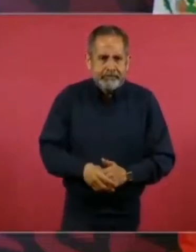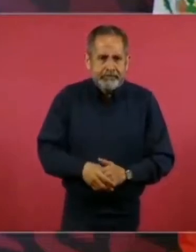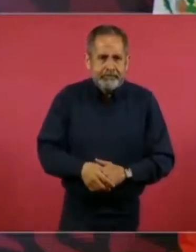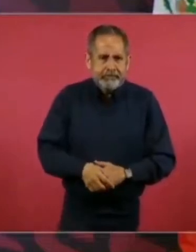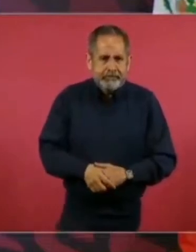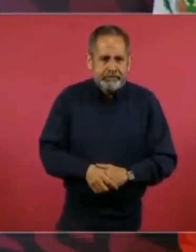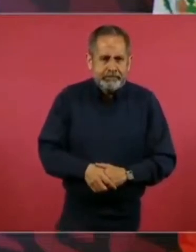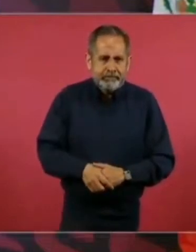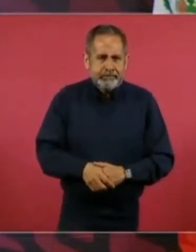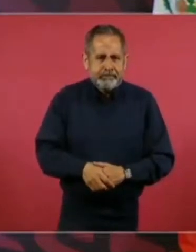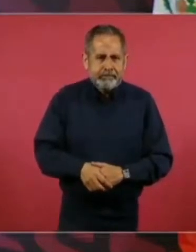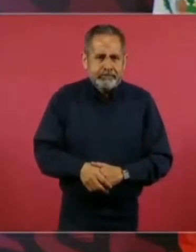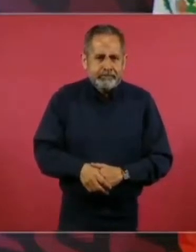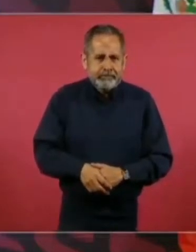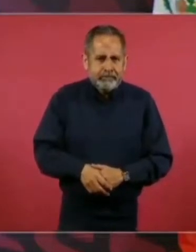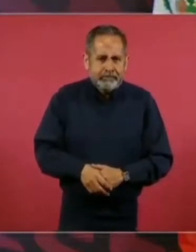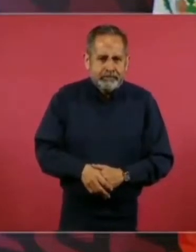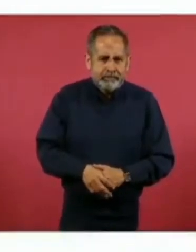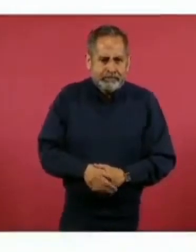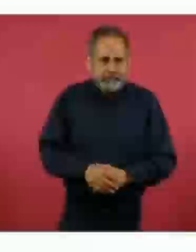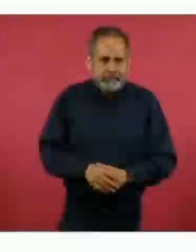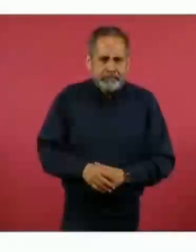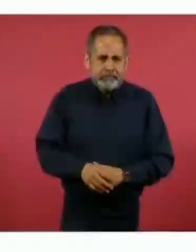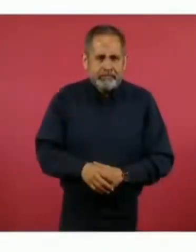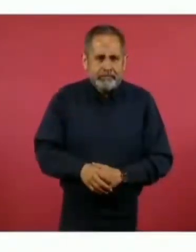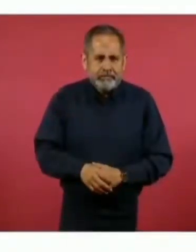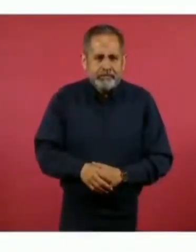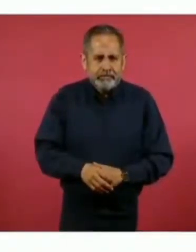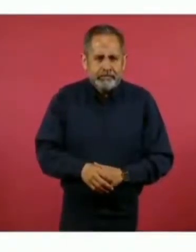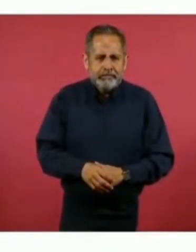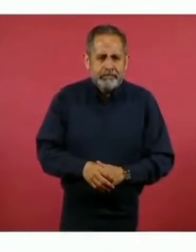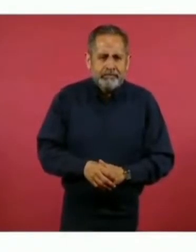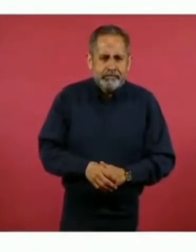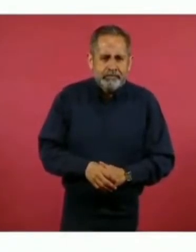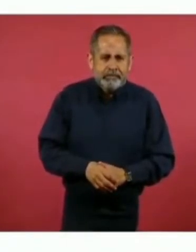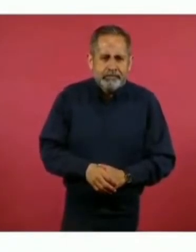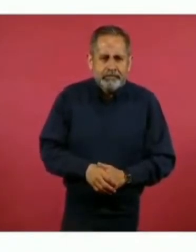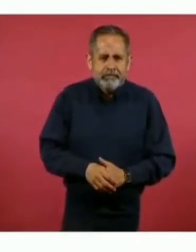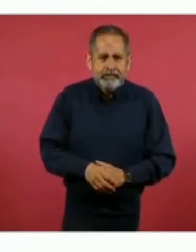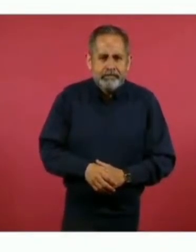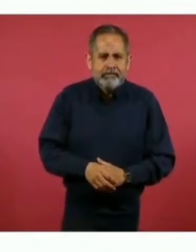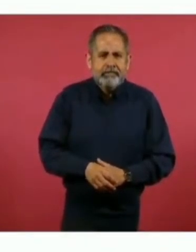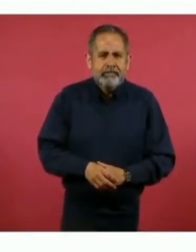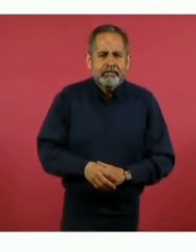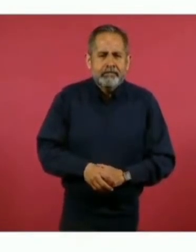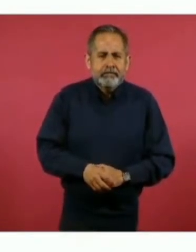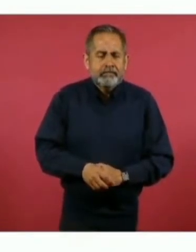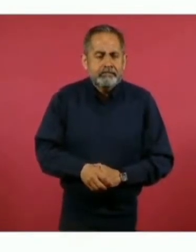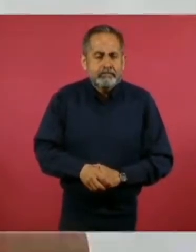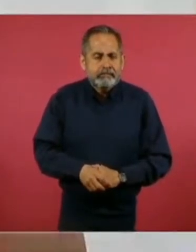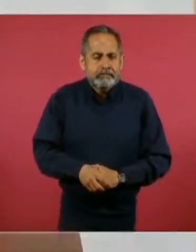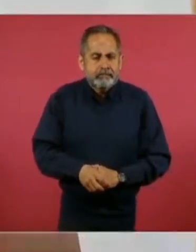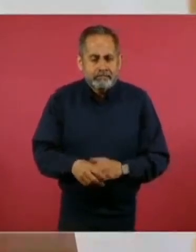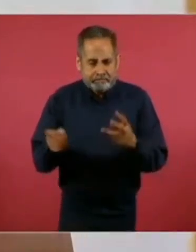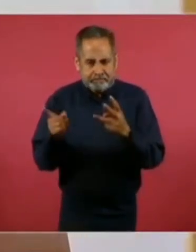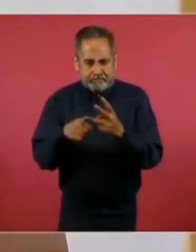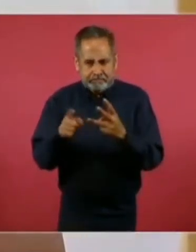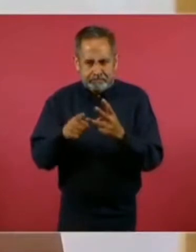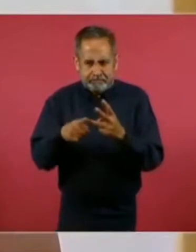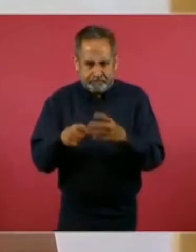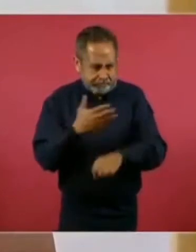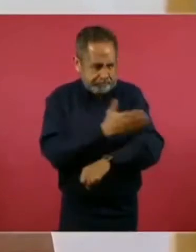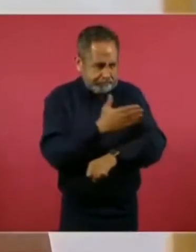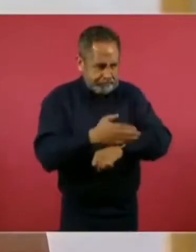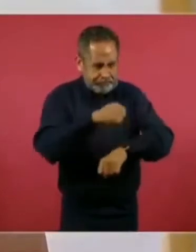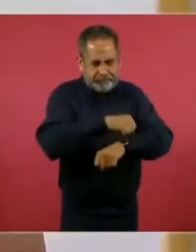Lo tercero… Y lo tercero que celebro… Toco madera porque me